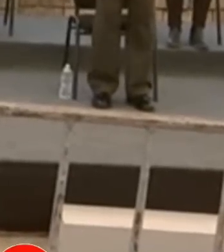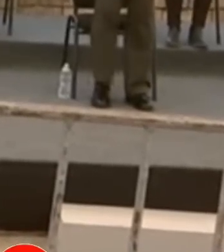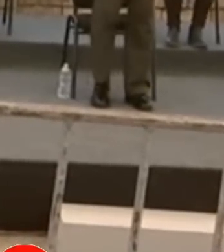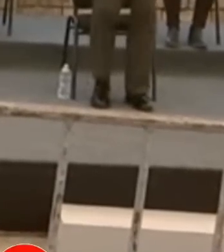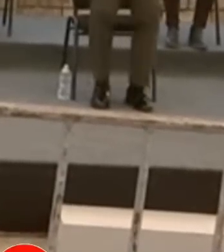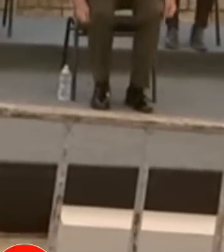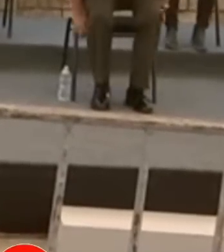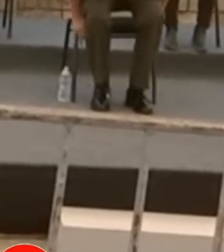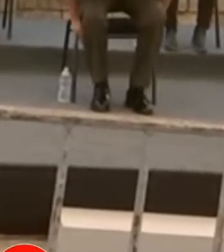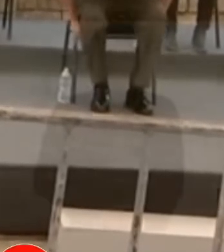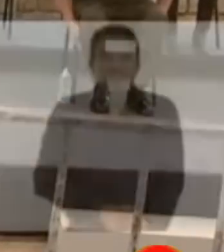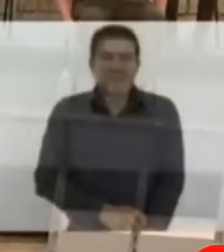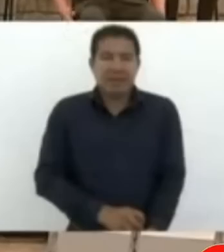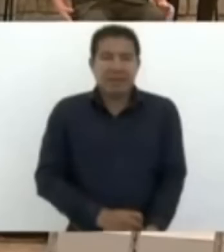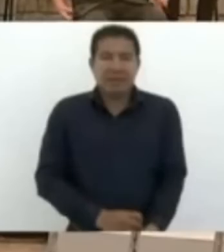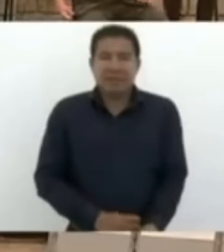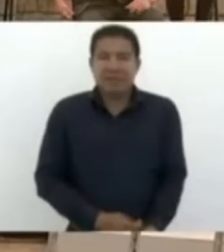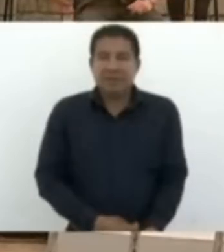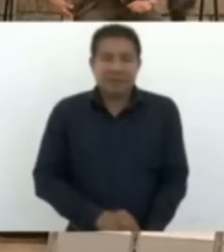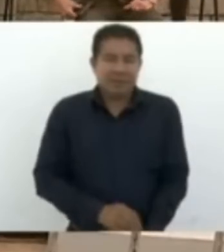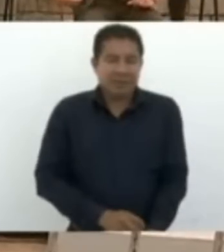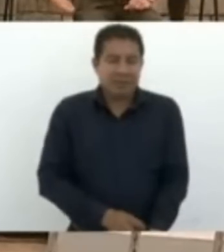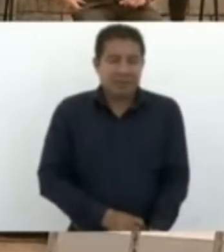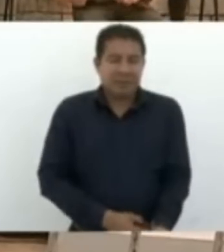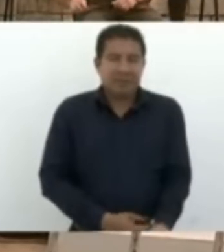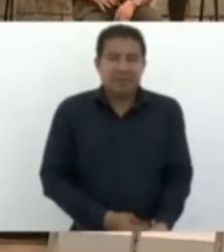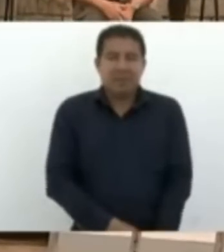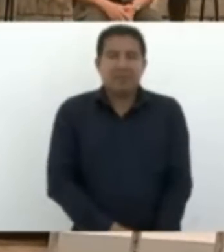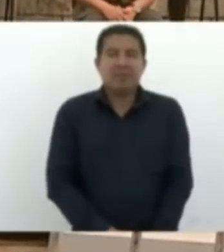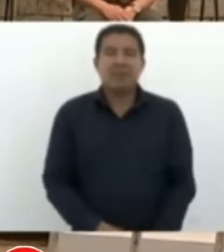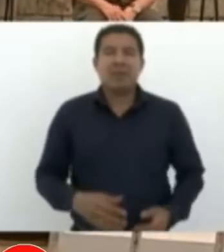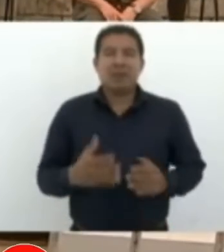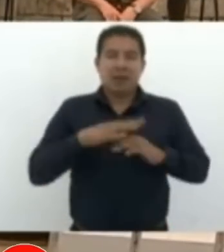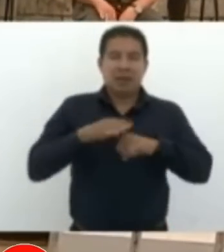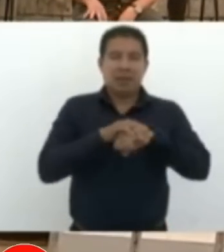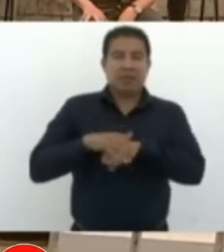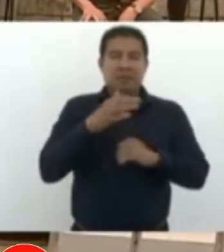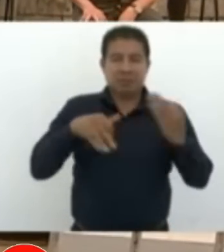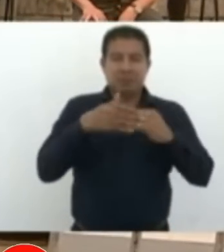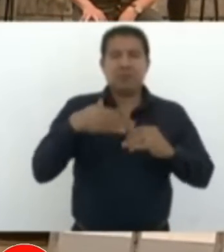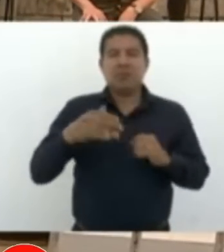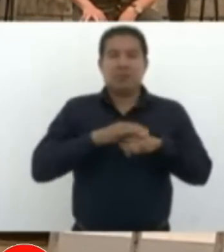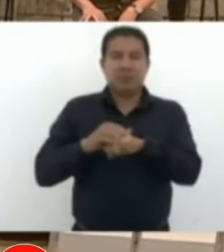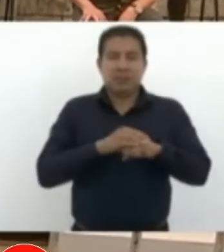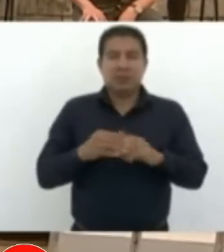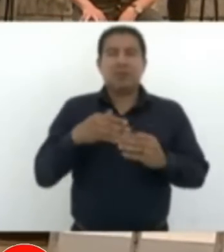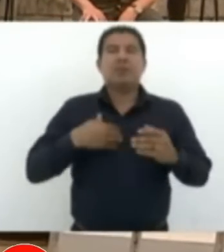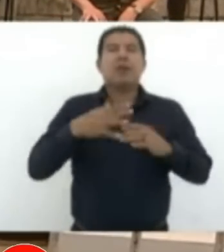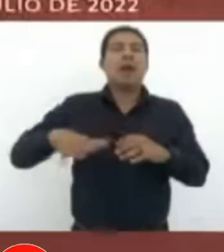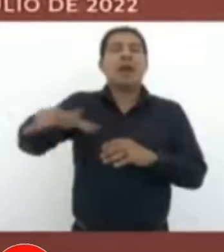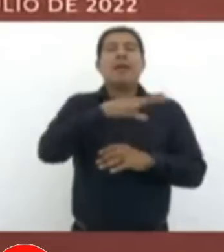Amigas, amigos, paisanas, paisanos de